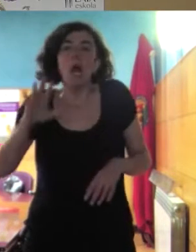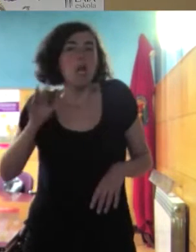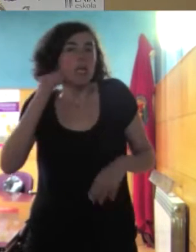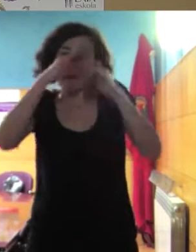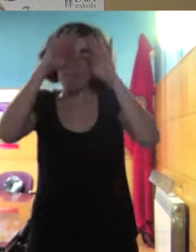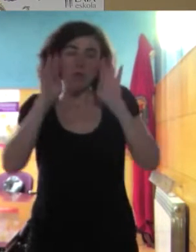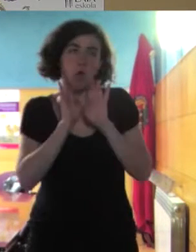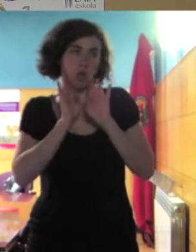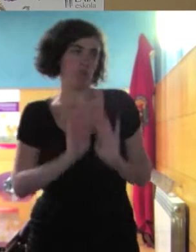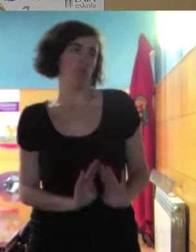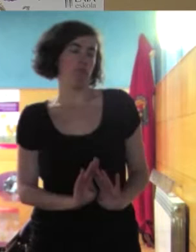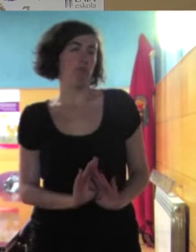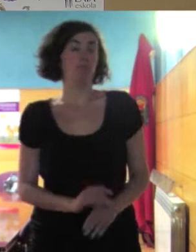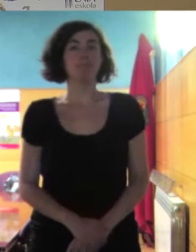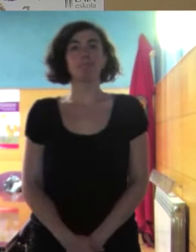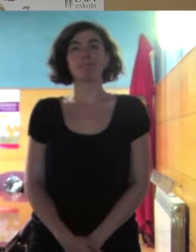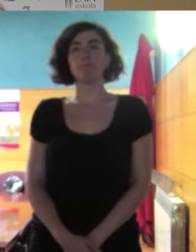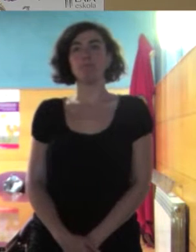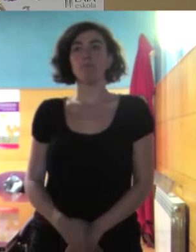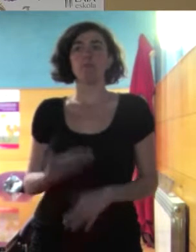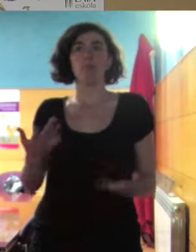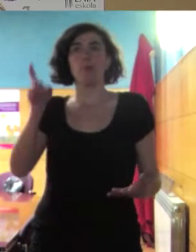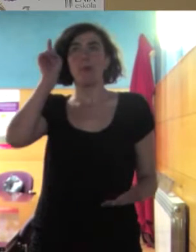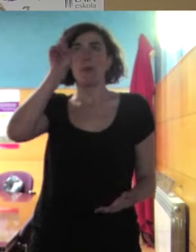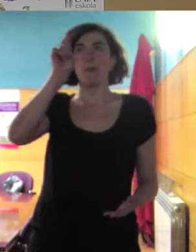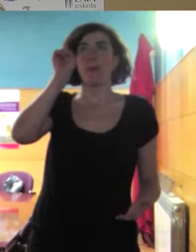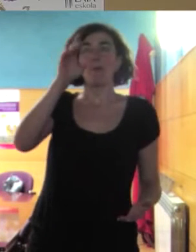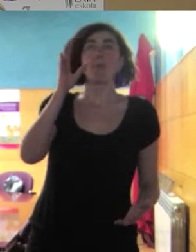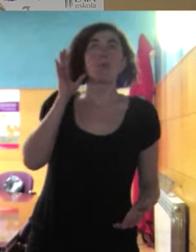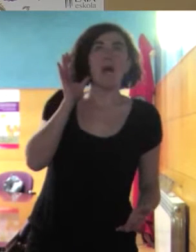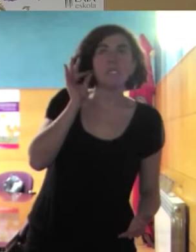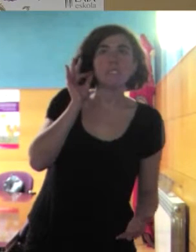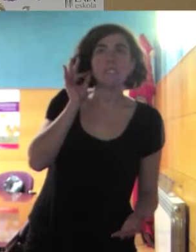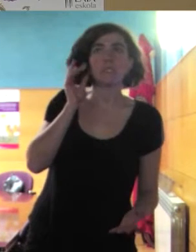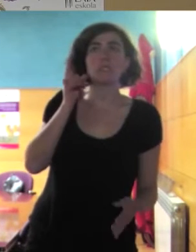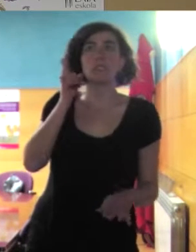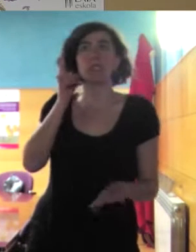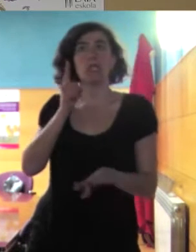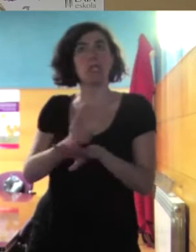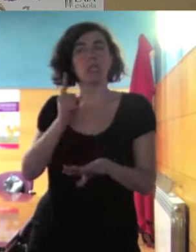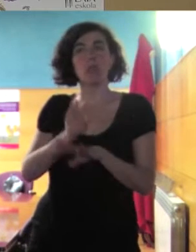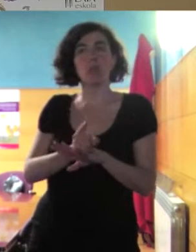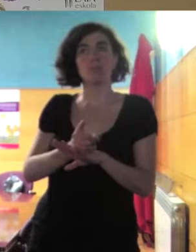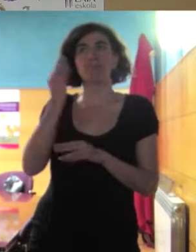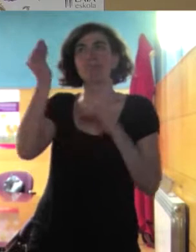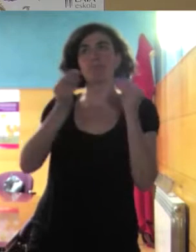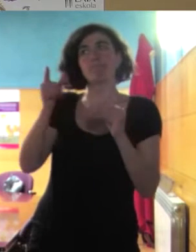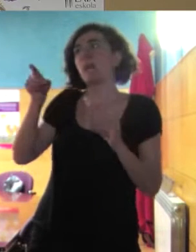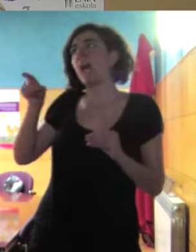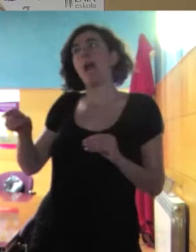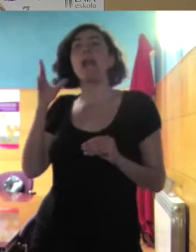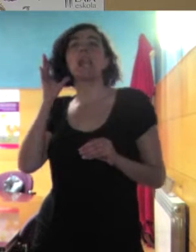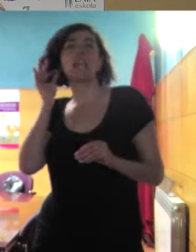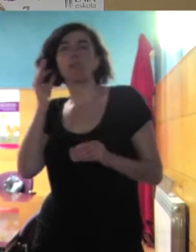y entonces las maestras la dirección decidió que no entraría que no podía entrar